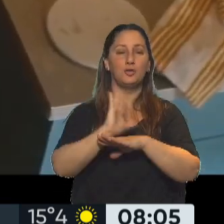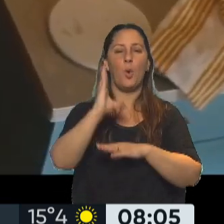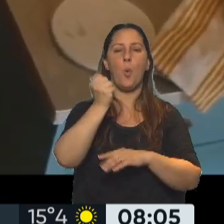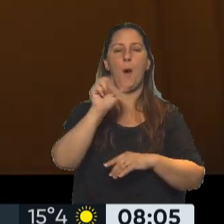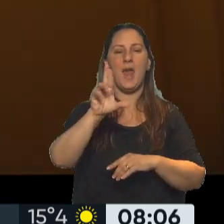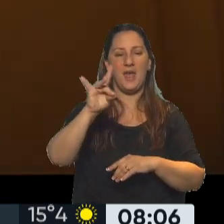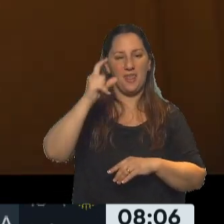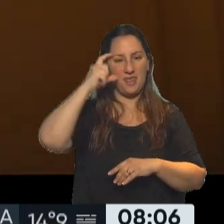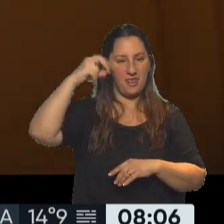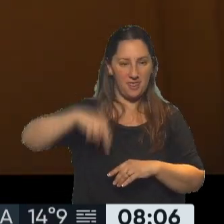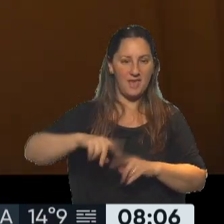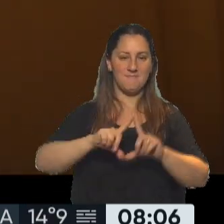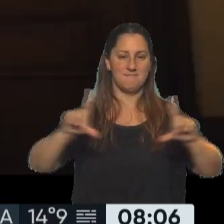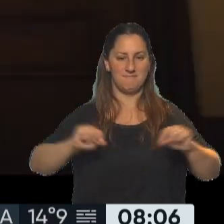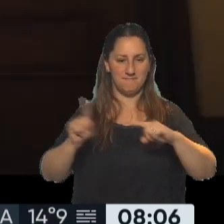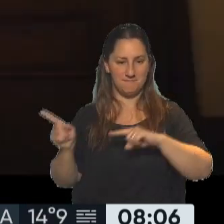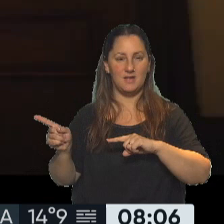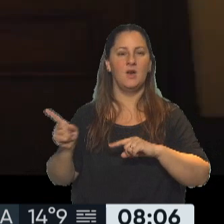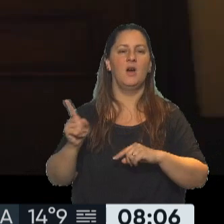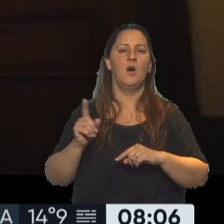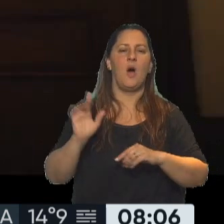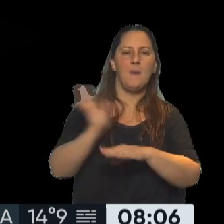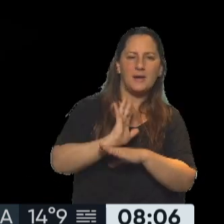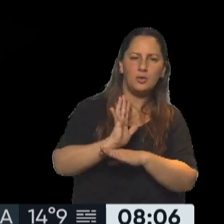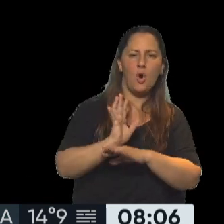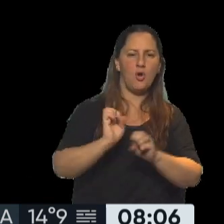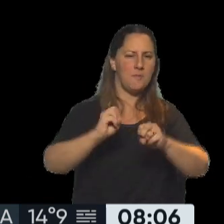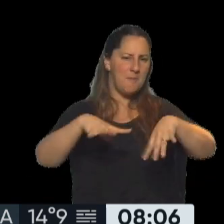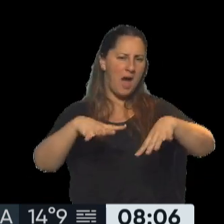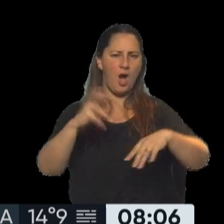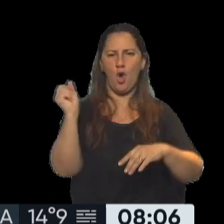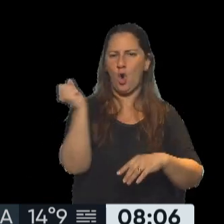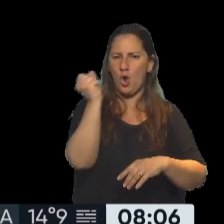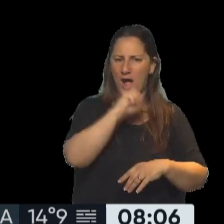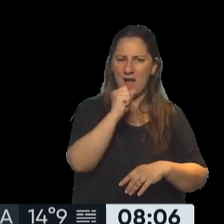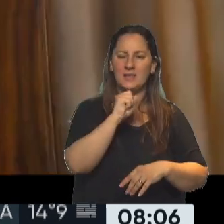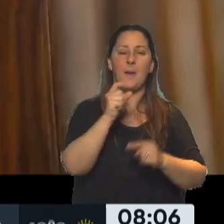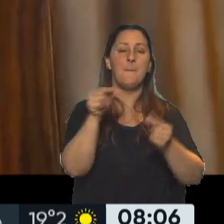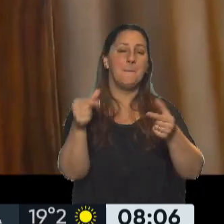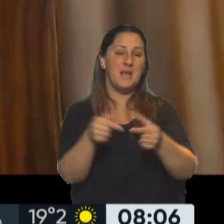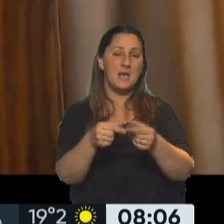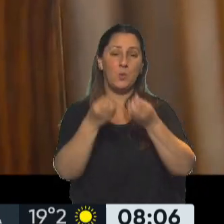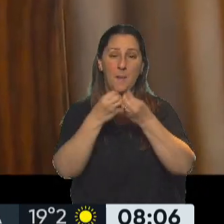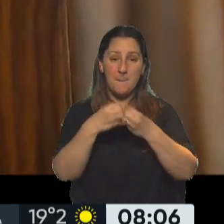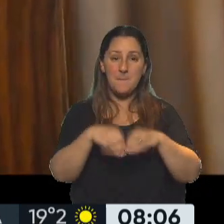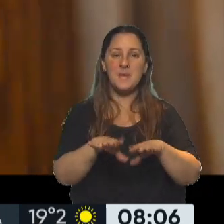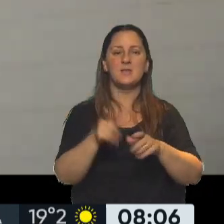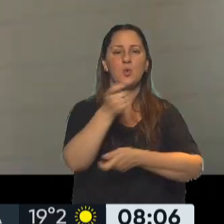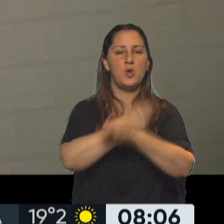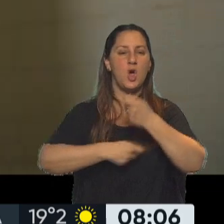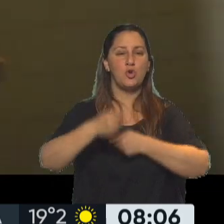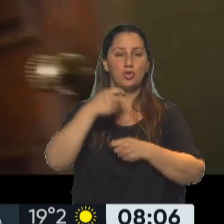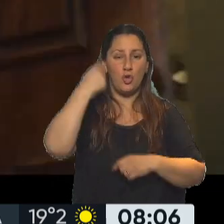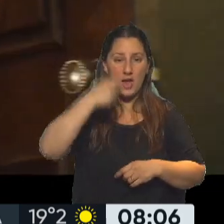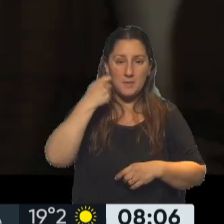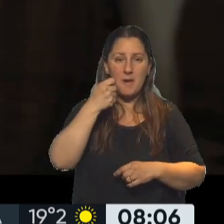que es una suerte de buscavidas del arte. Un poco mago, un poco actor, un poco cantante. Y al empezar la película encuentra en una vieja tienda de mascotas a